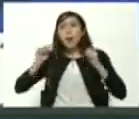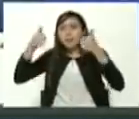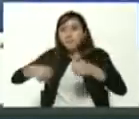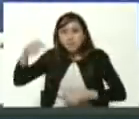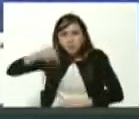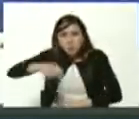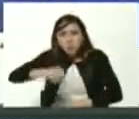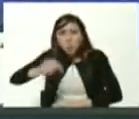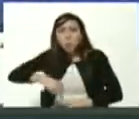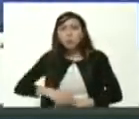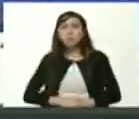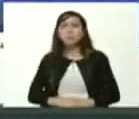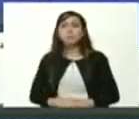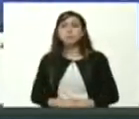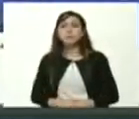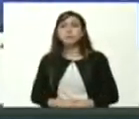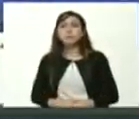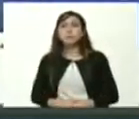aquí